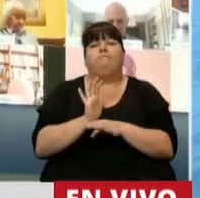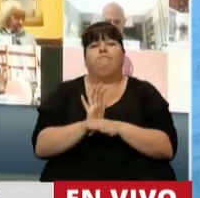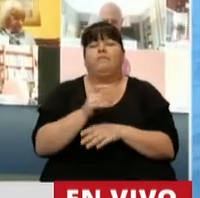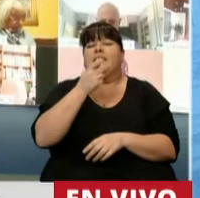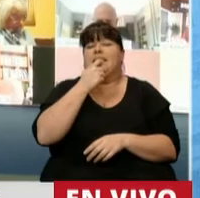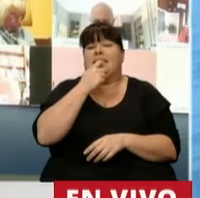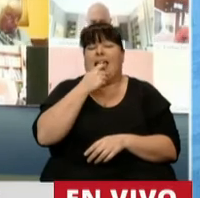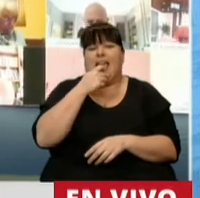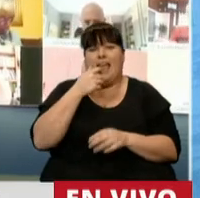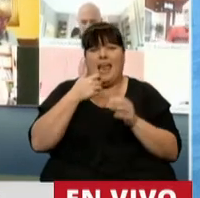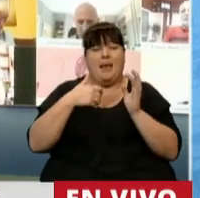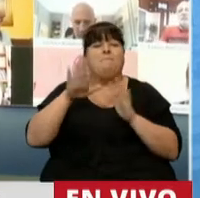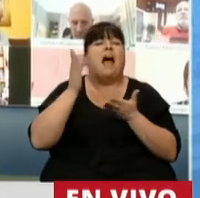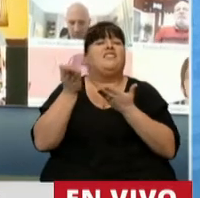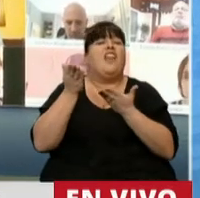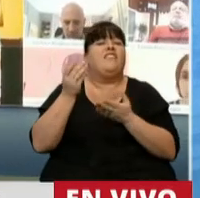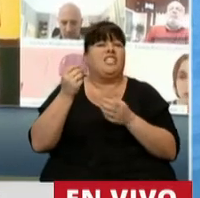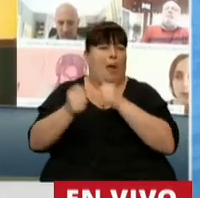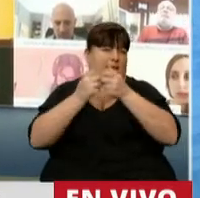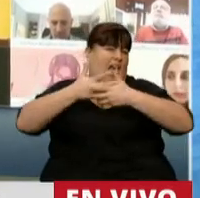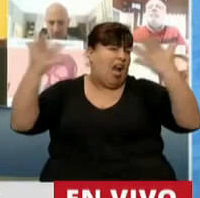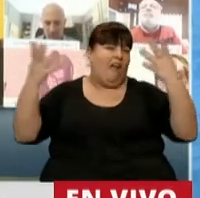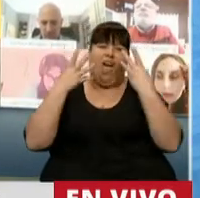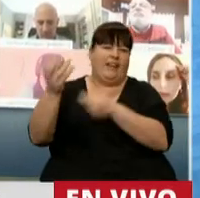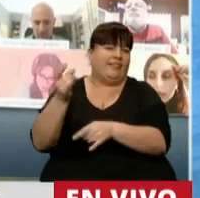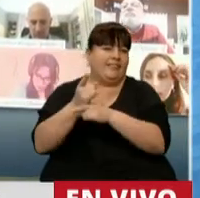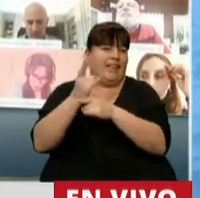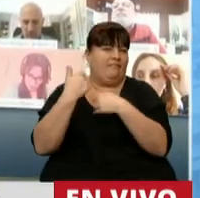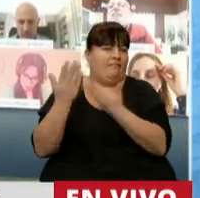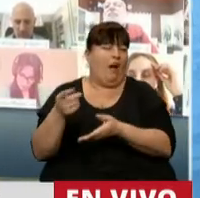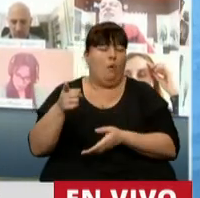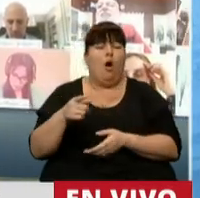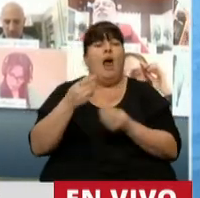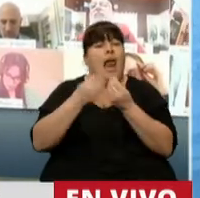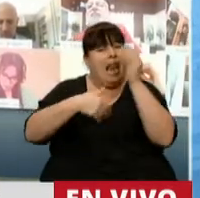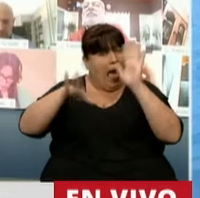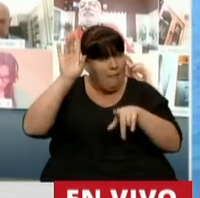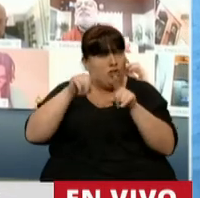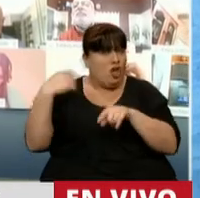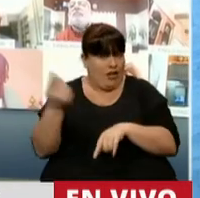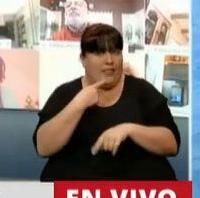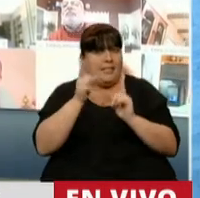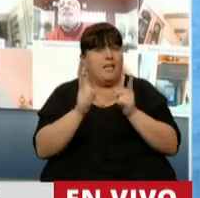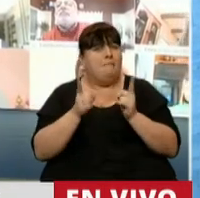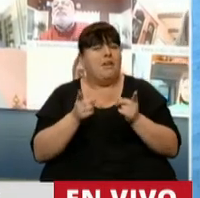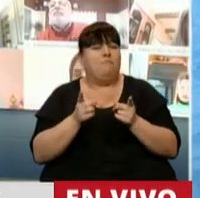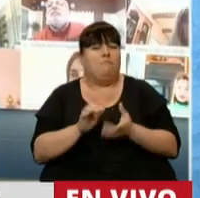quienes más se van a beneficiar son los grandes empresarios, muchos de los cuales, como aquí se dijo,